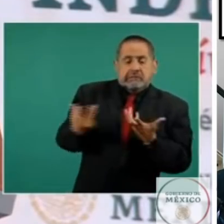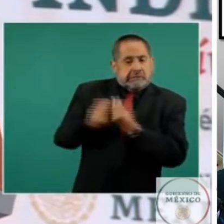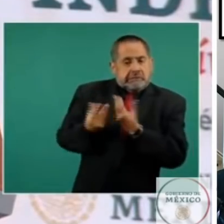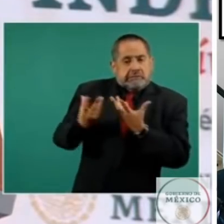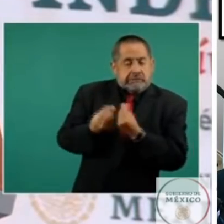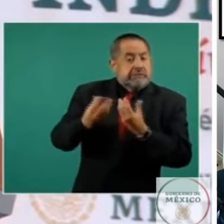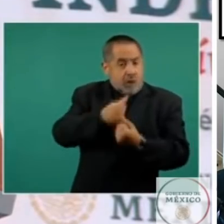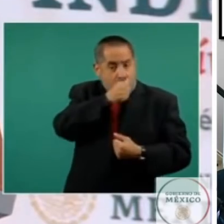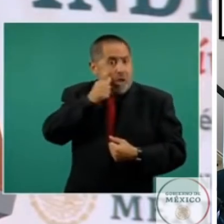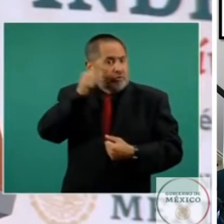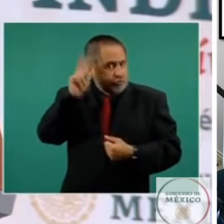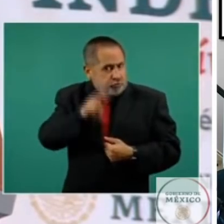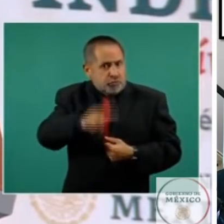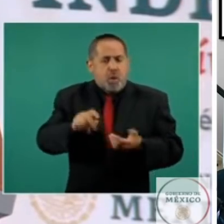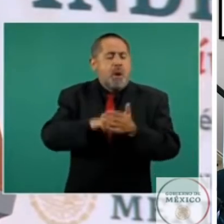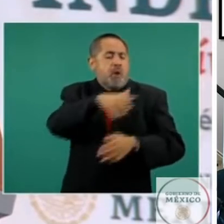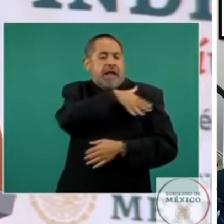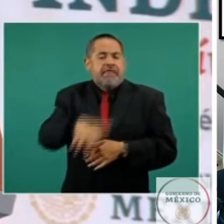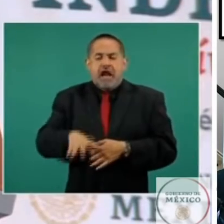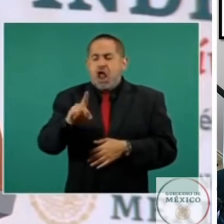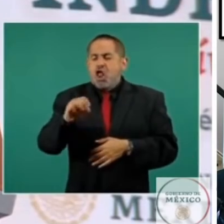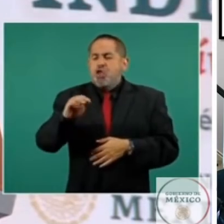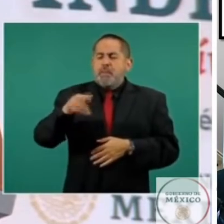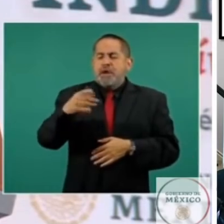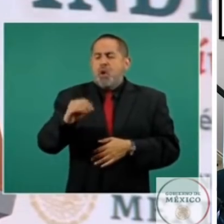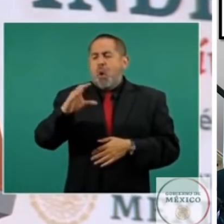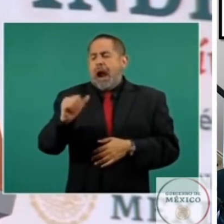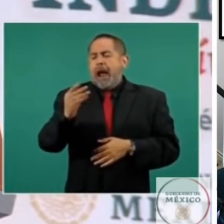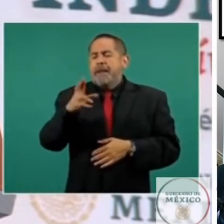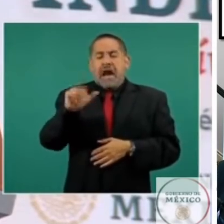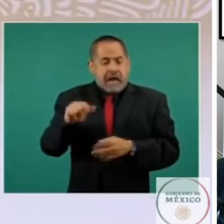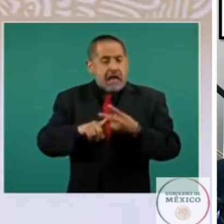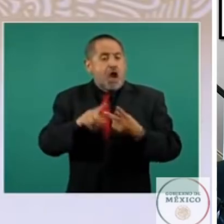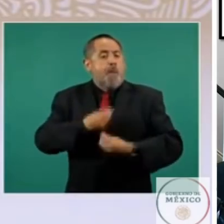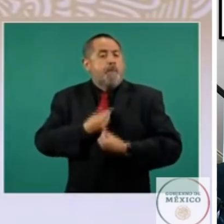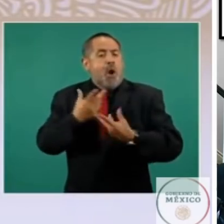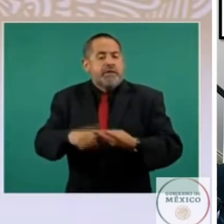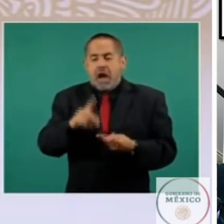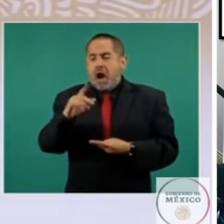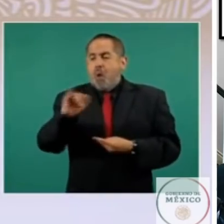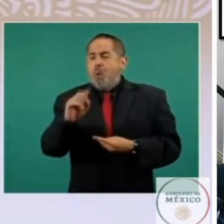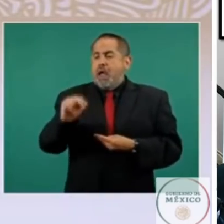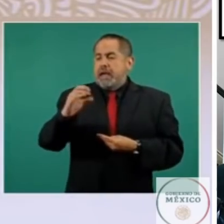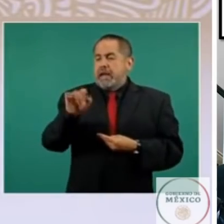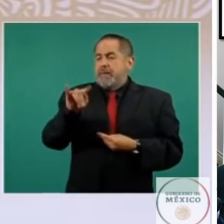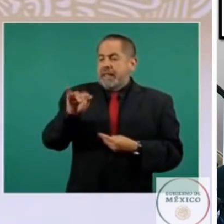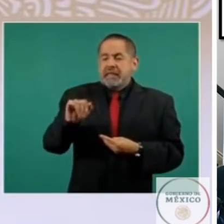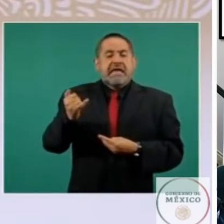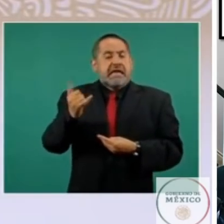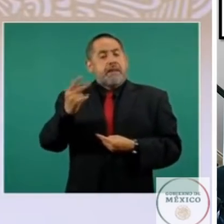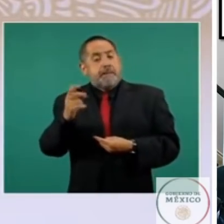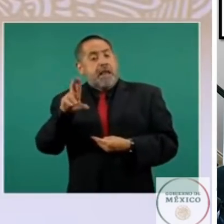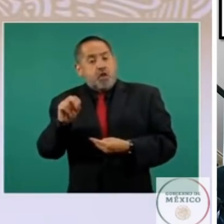con patriotas prominentes como el general Domingo Boicuría y Cabrera y los poetas Juan Clemente Zenea y Pedro Santacilia,